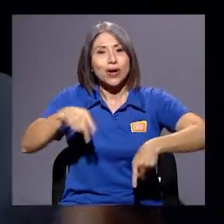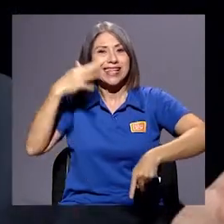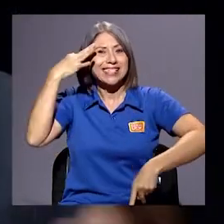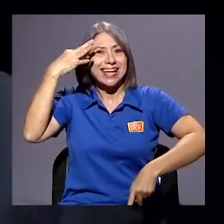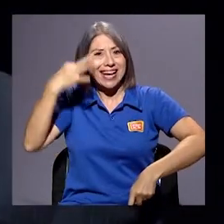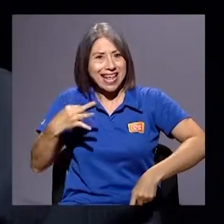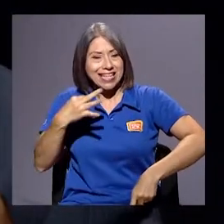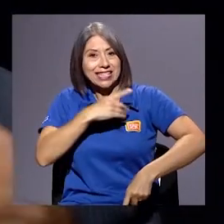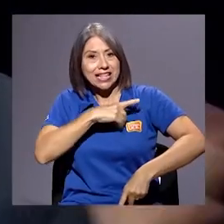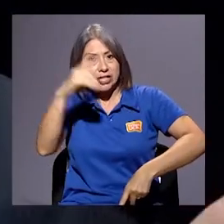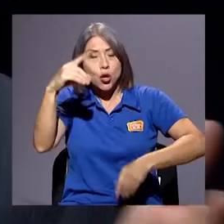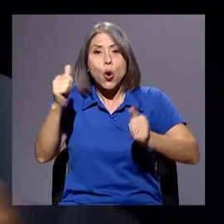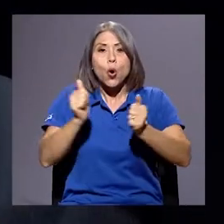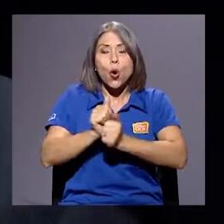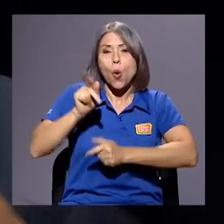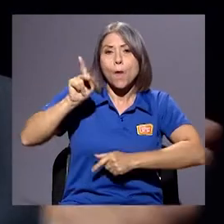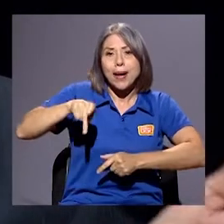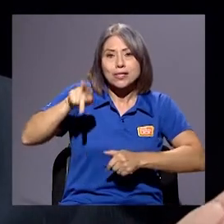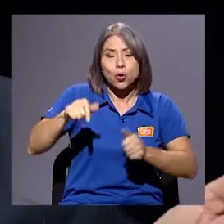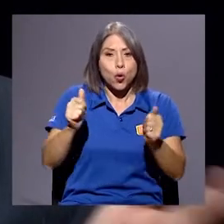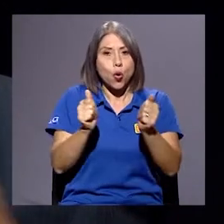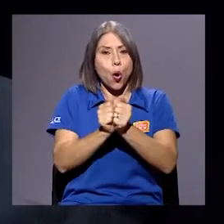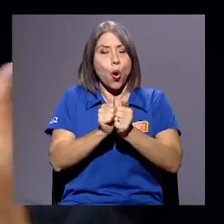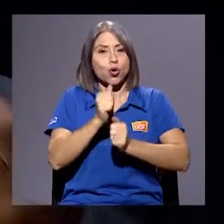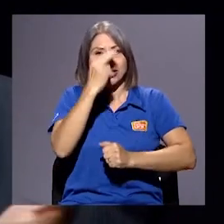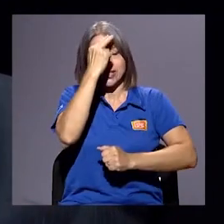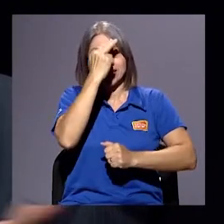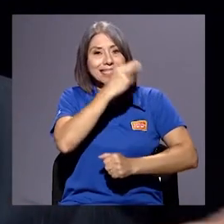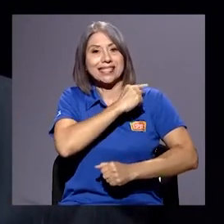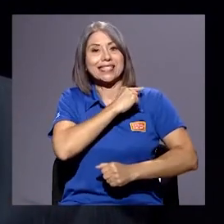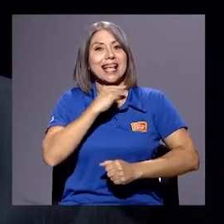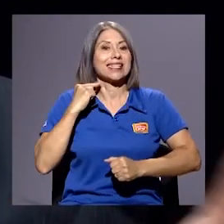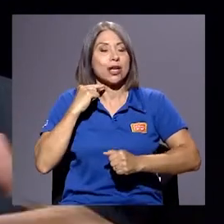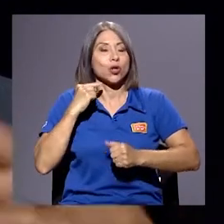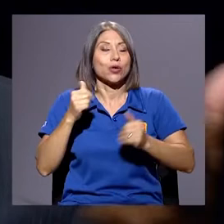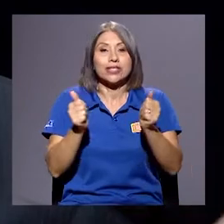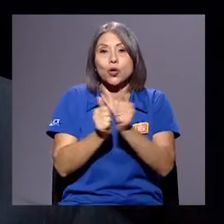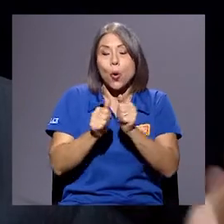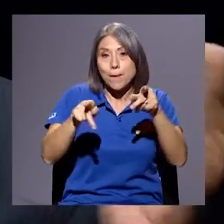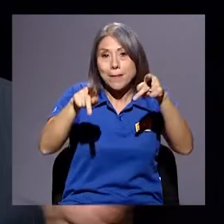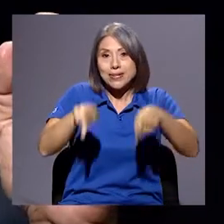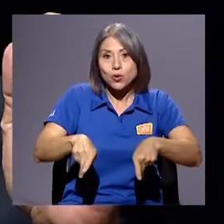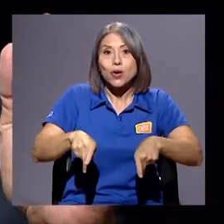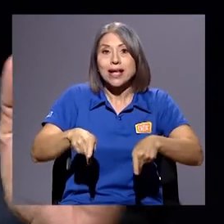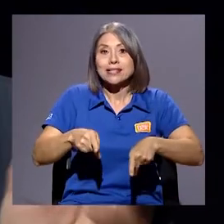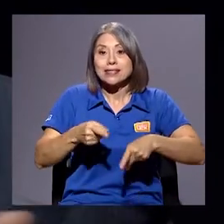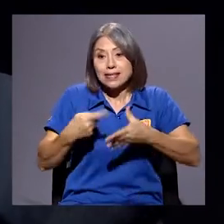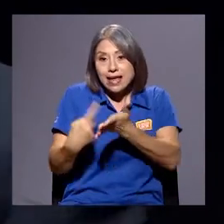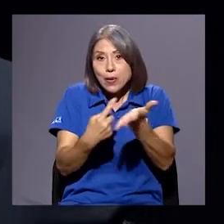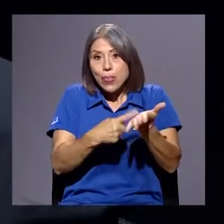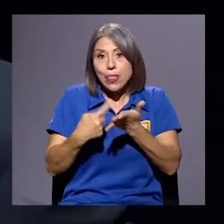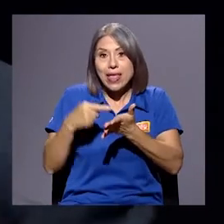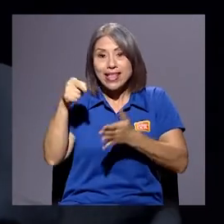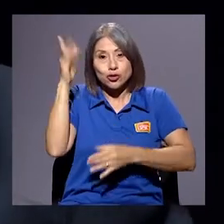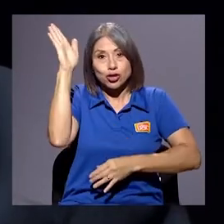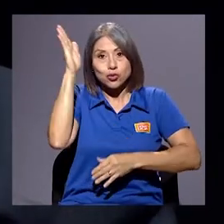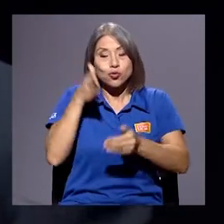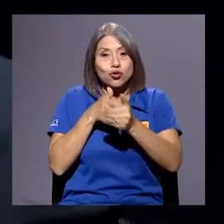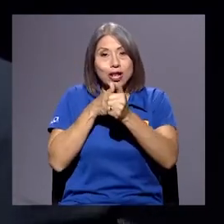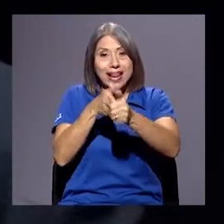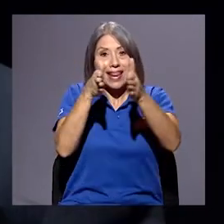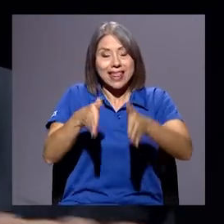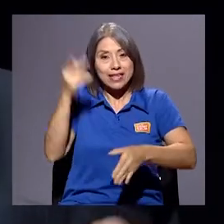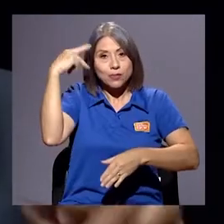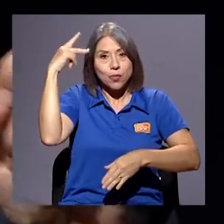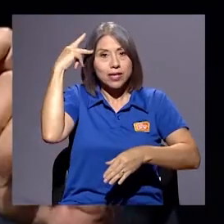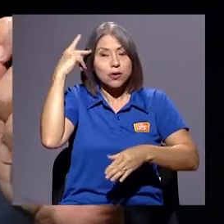con pastores, con sacerdotes, con los generadores de estos discursos, que son los líderes políticos. Entonces, uno puede ver con